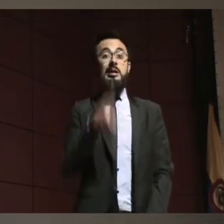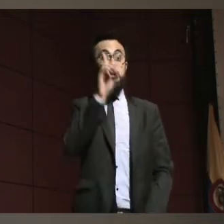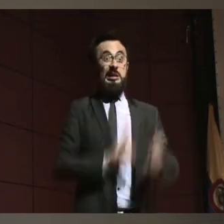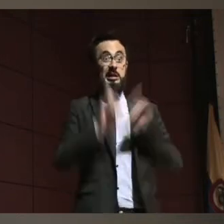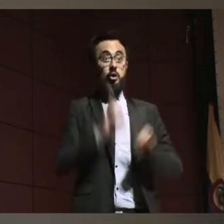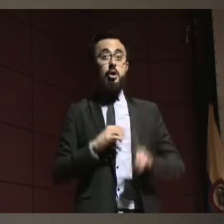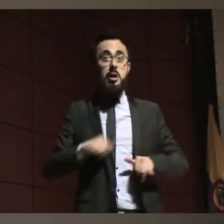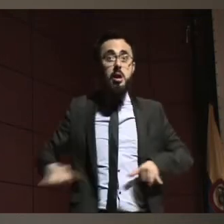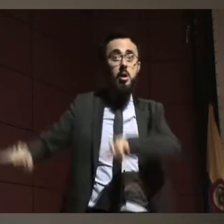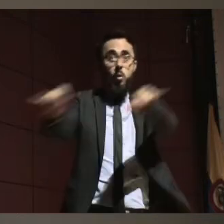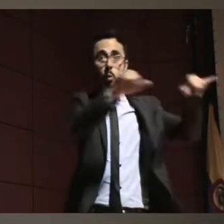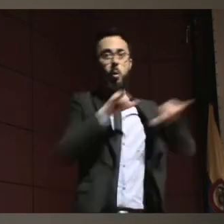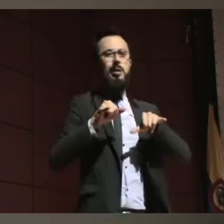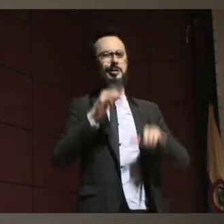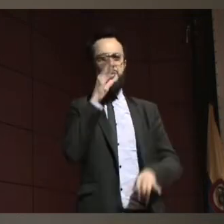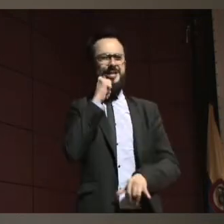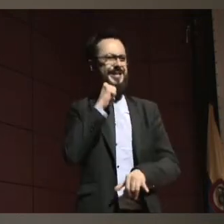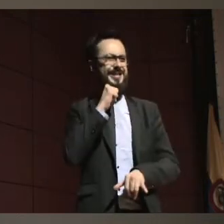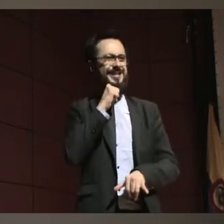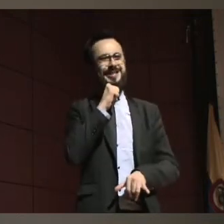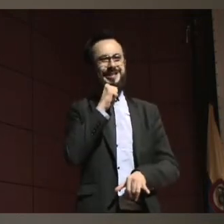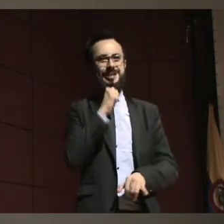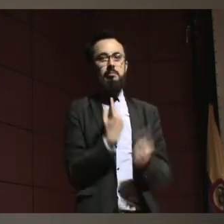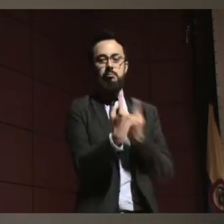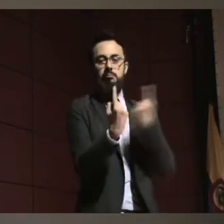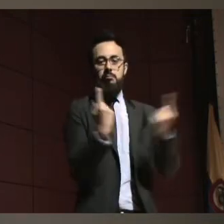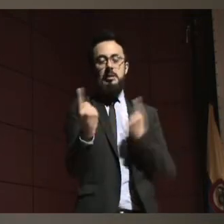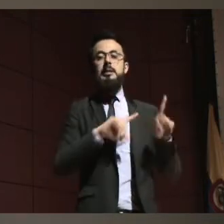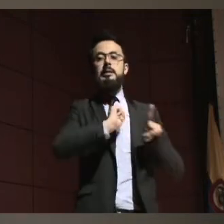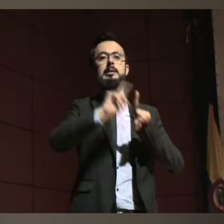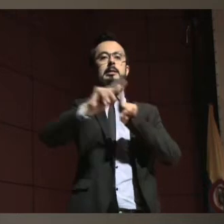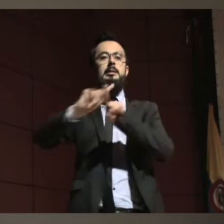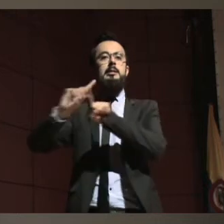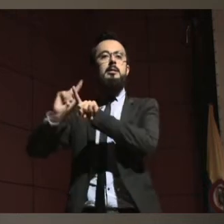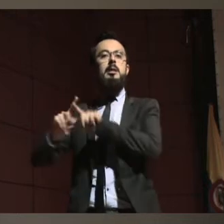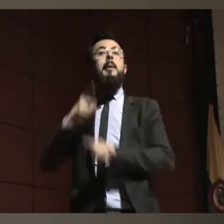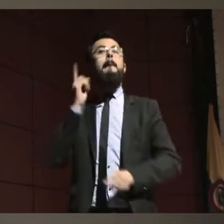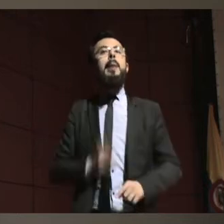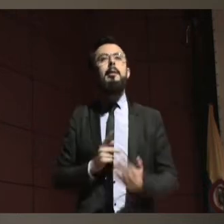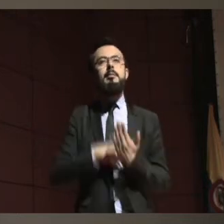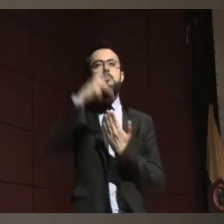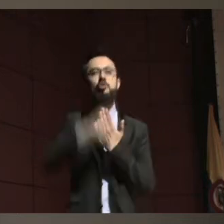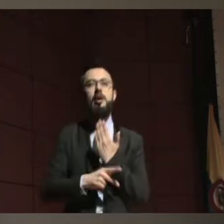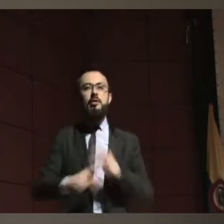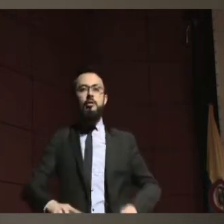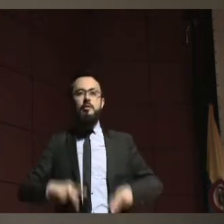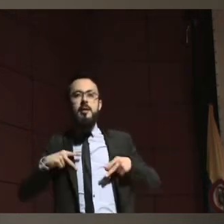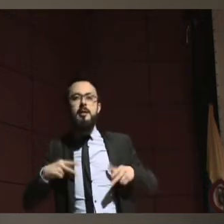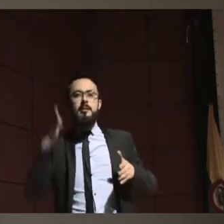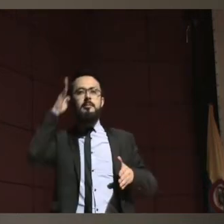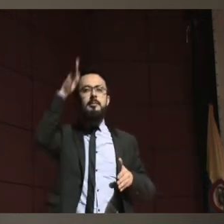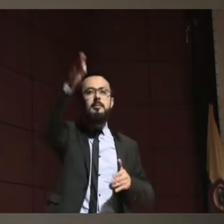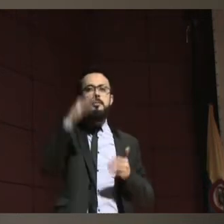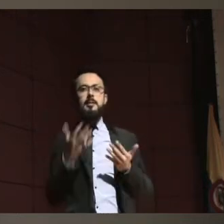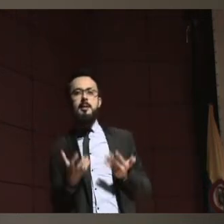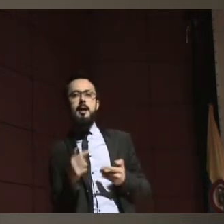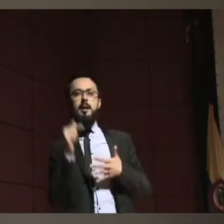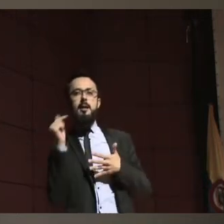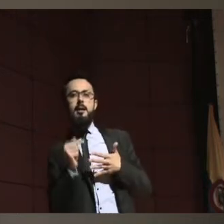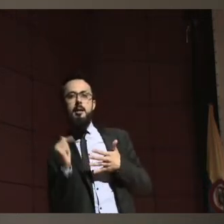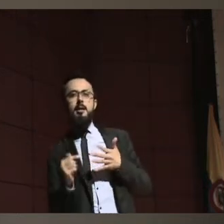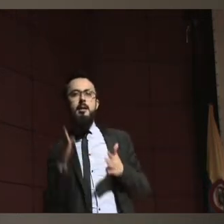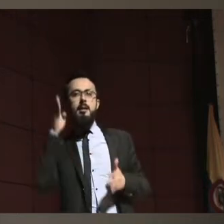y tenemos una forma de tomarlas porque es nuestro proyecto de vida. Entonces, esto tiene un tema individual.